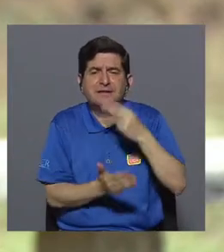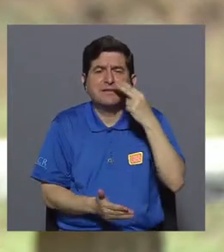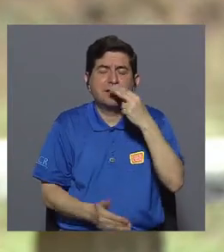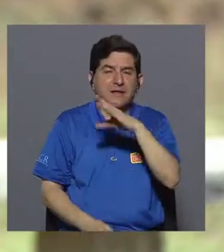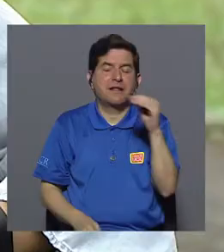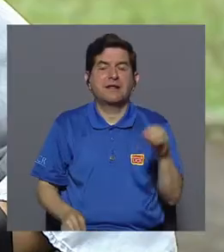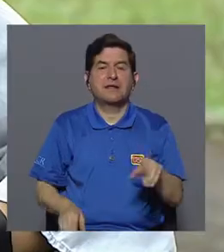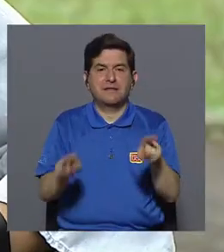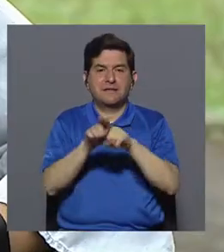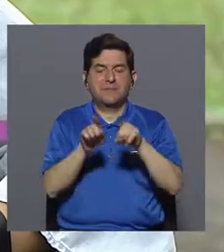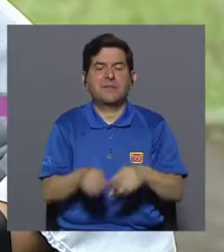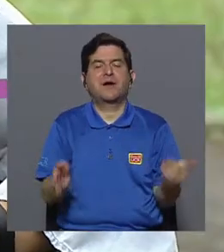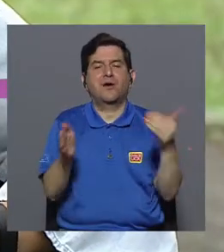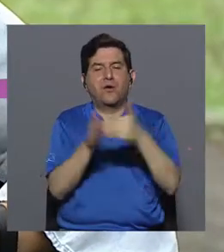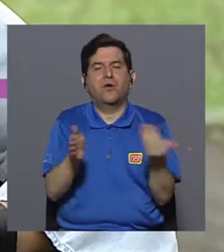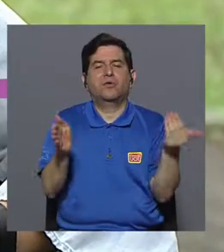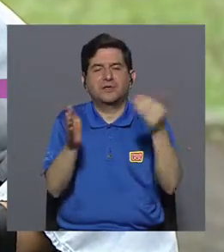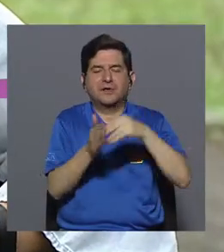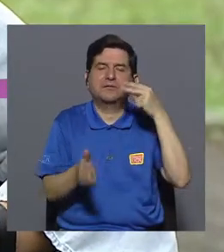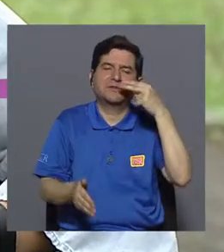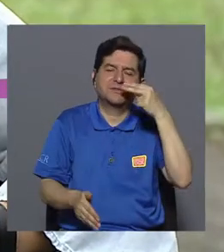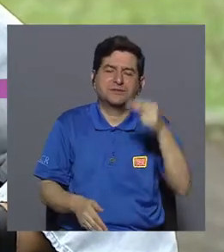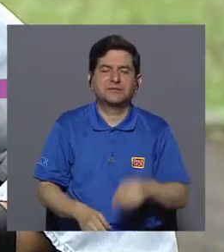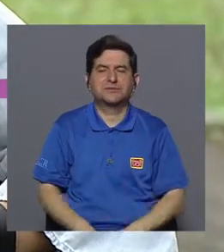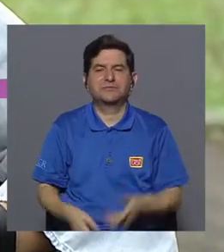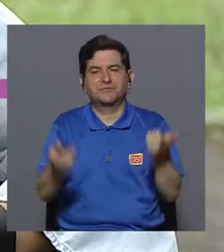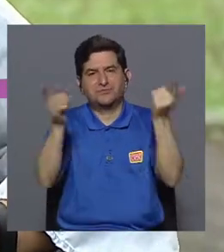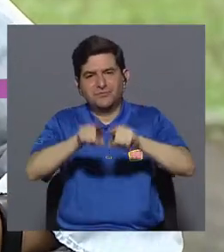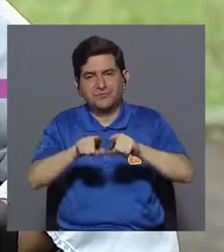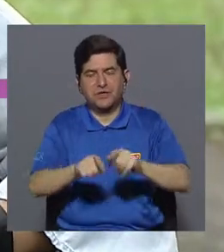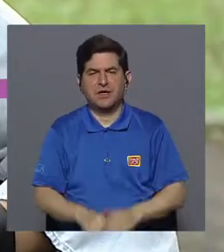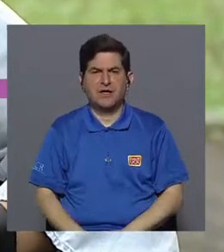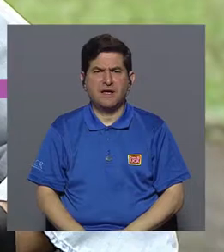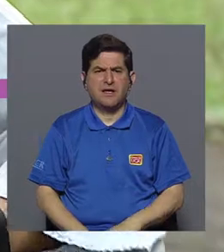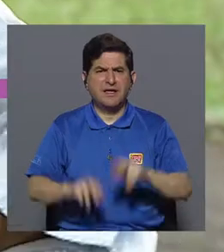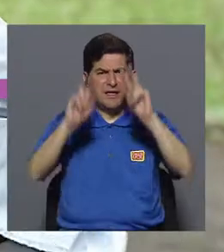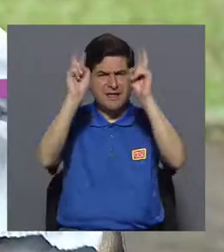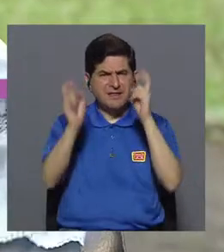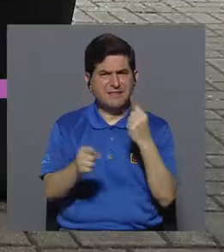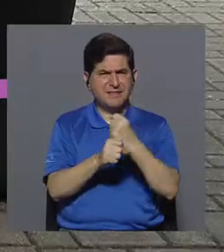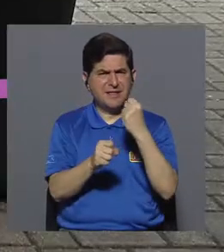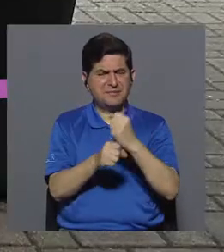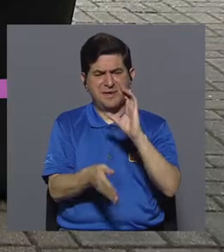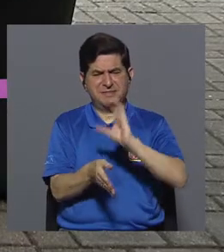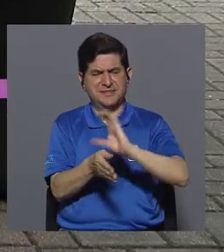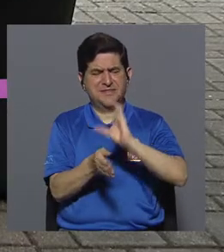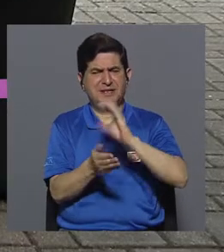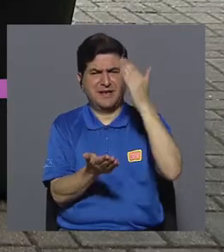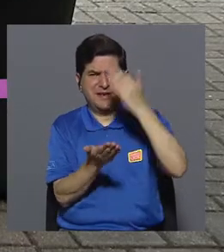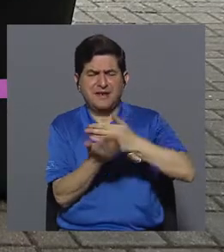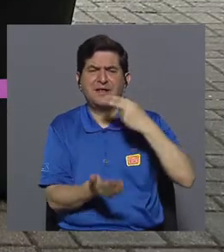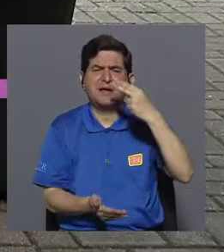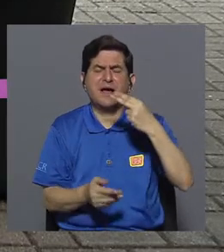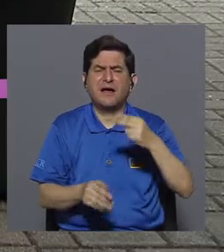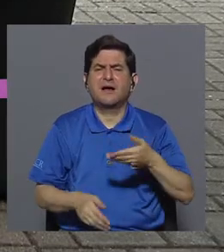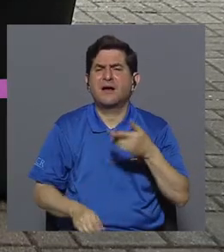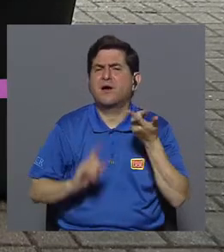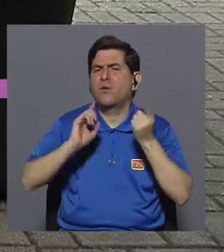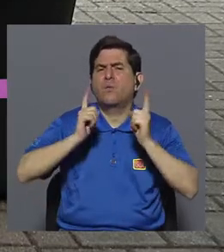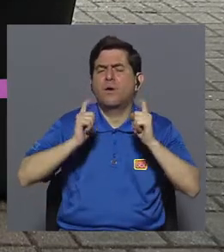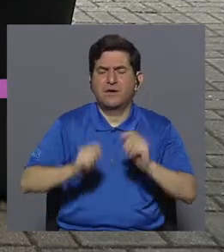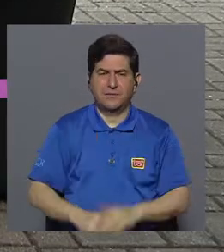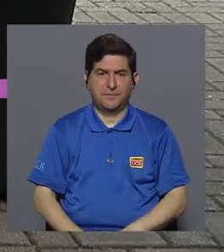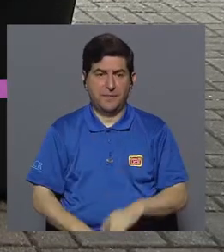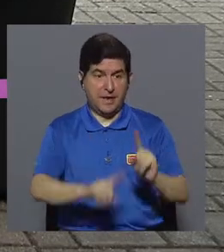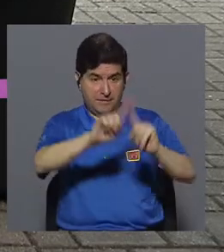famosa recaída. Bueno, ahora sí, contame qué temas trabajan en la clínica de cesación. Ok, la clínica de cesación de